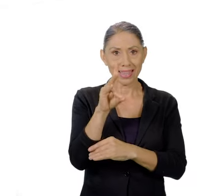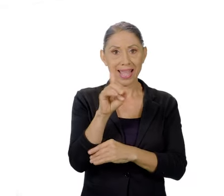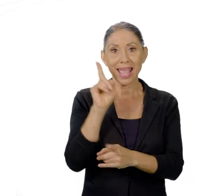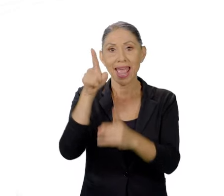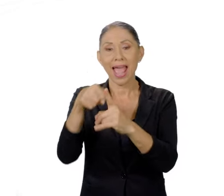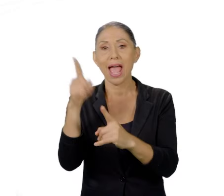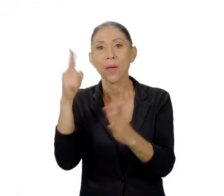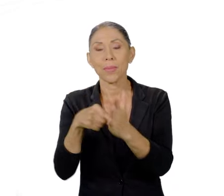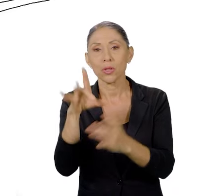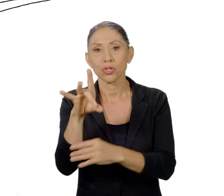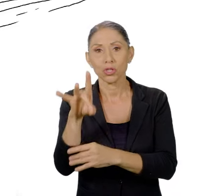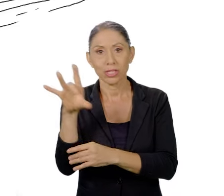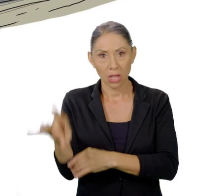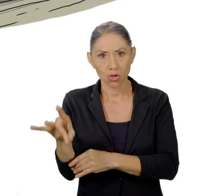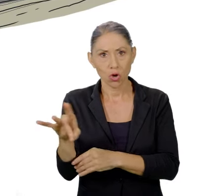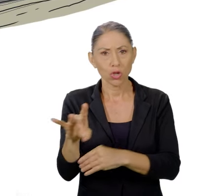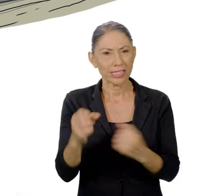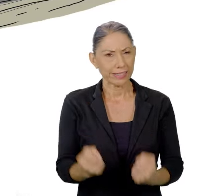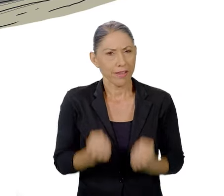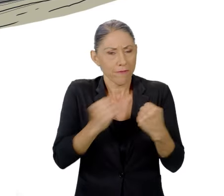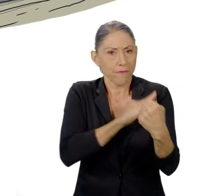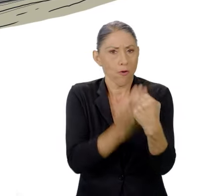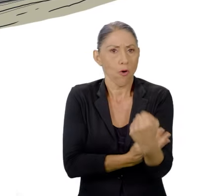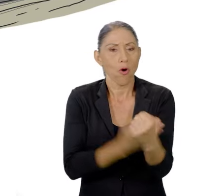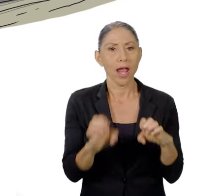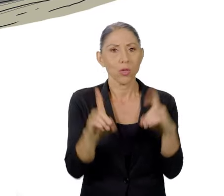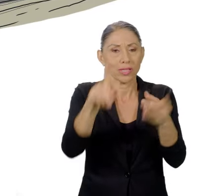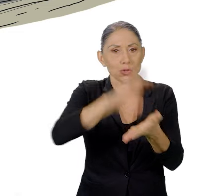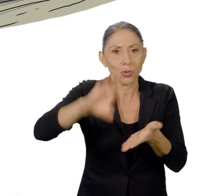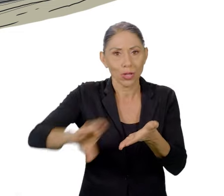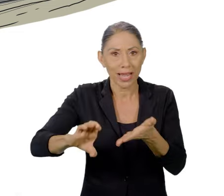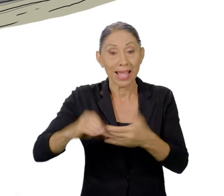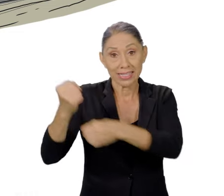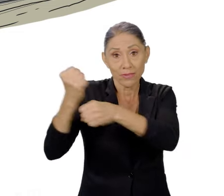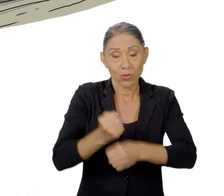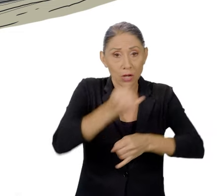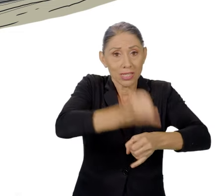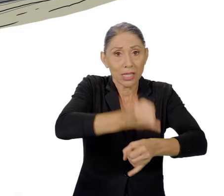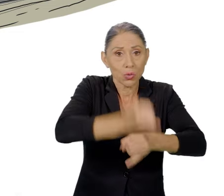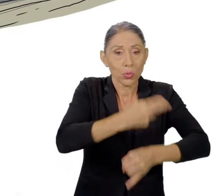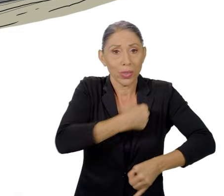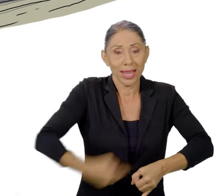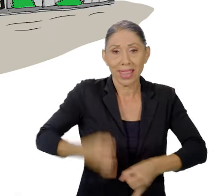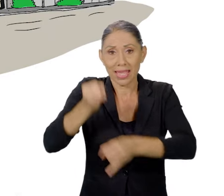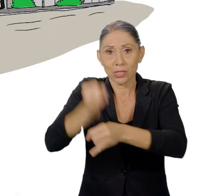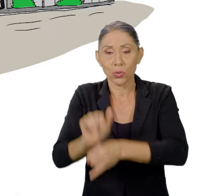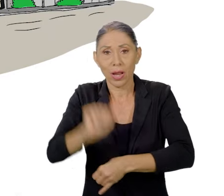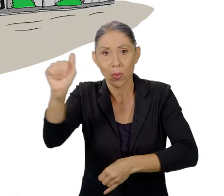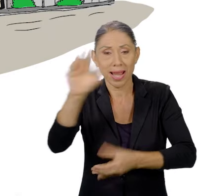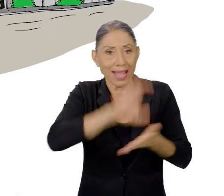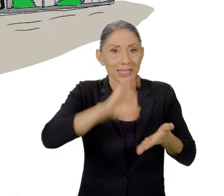y 1888 se fortaleció la educación secundaria, se fundaron los Institutos de Heredia y Alajuela,